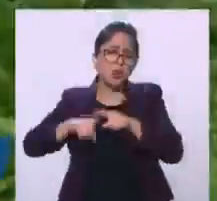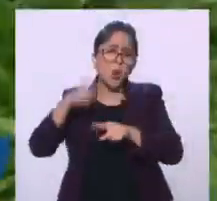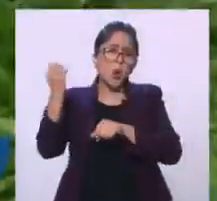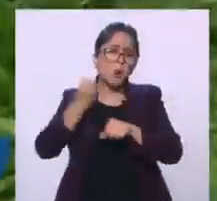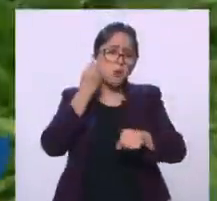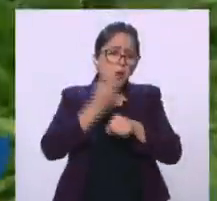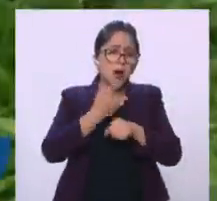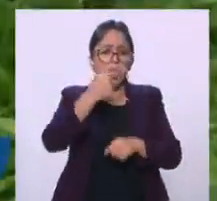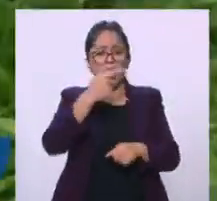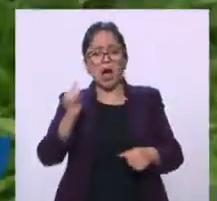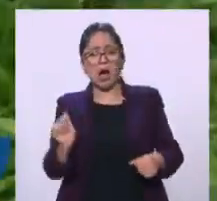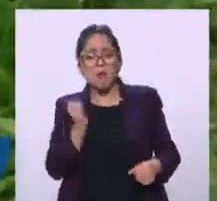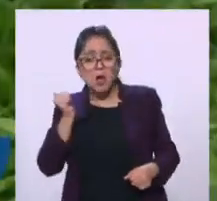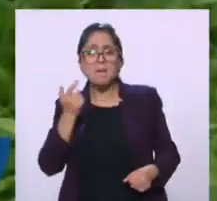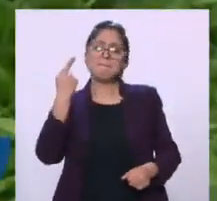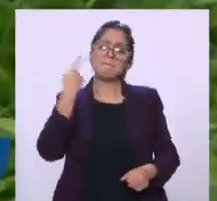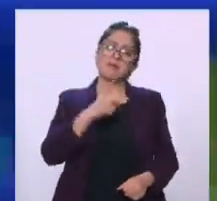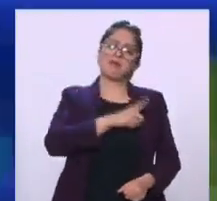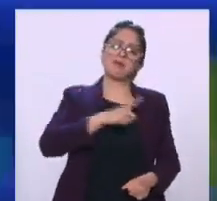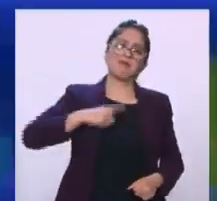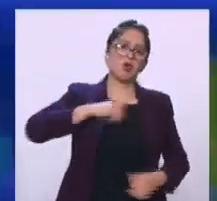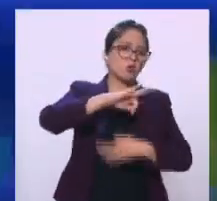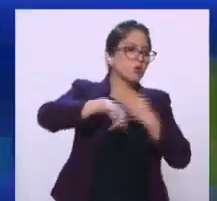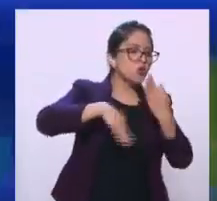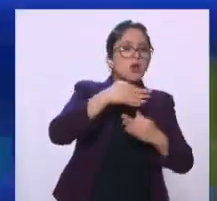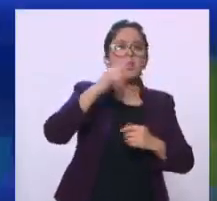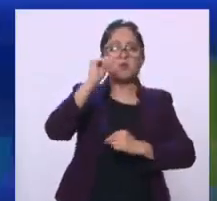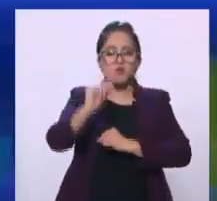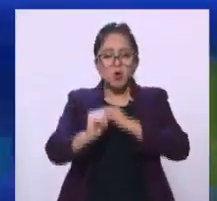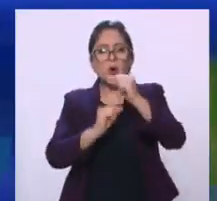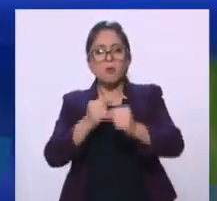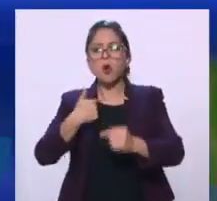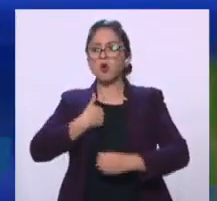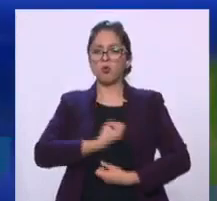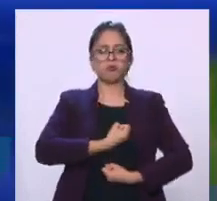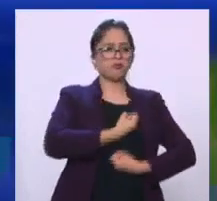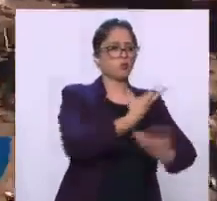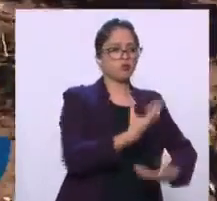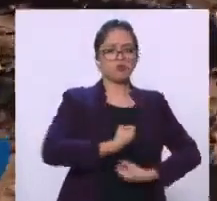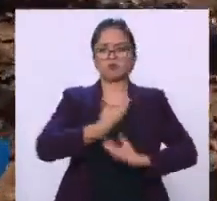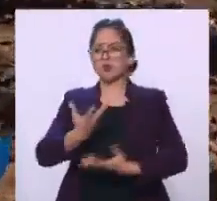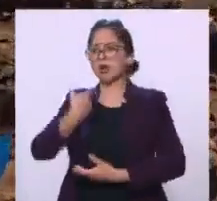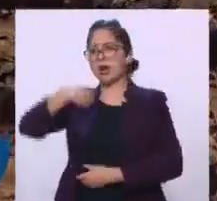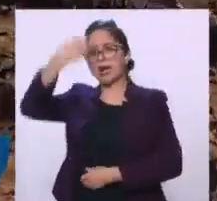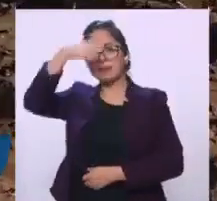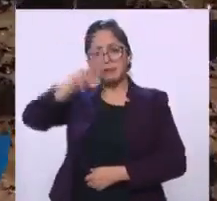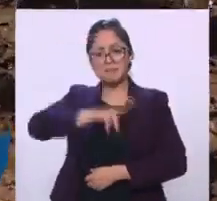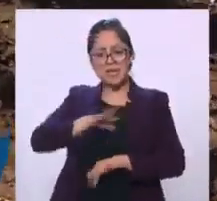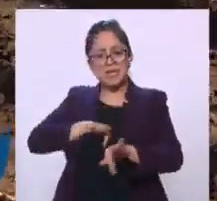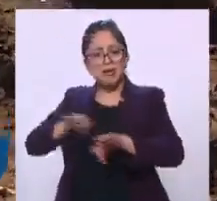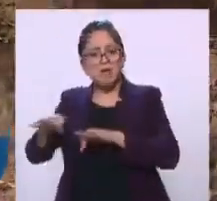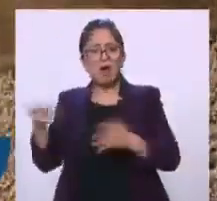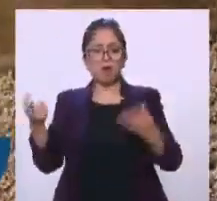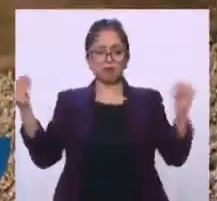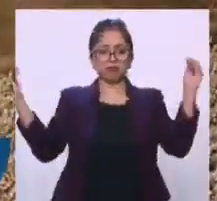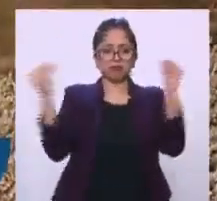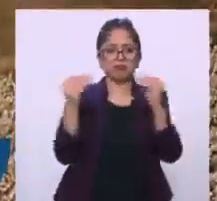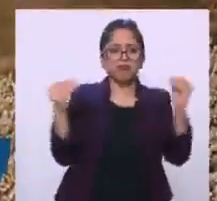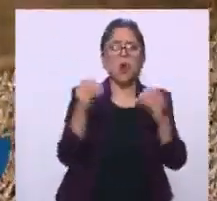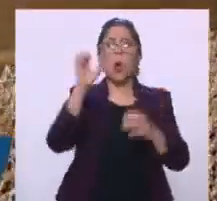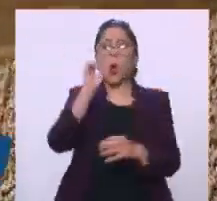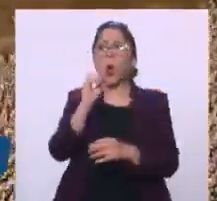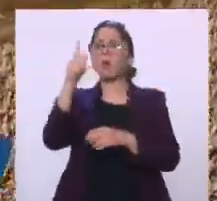pero que también nosotros tenemos que compartir esas experiencias en una mesa de debates o en un espacio como este tipo,